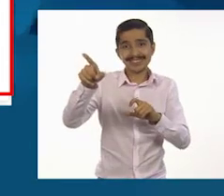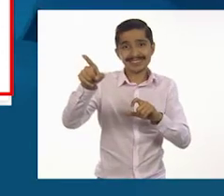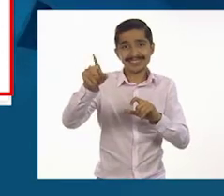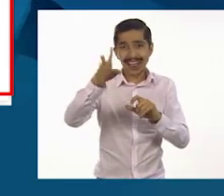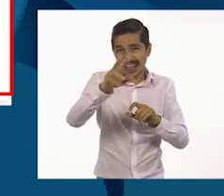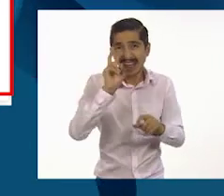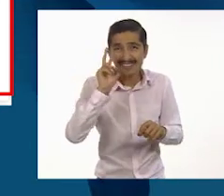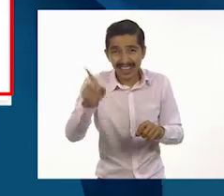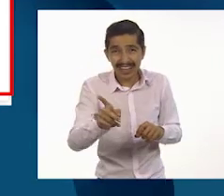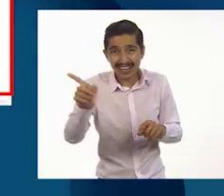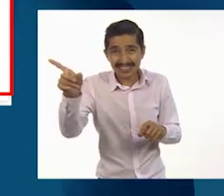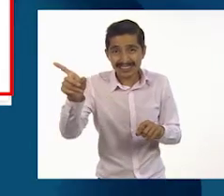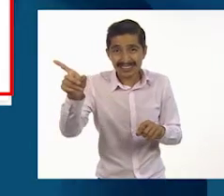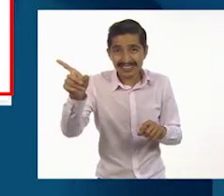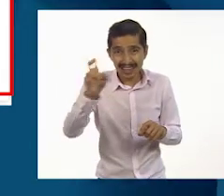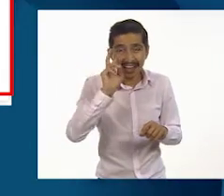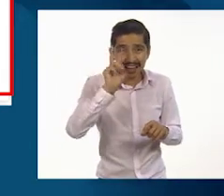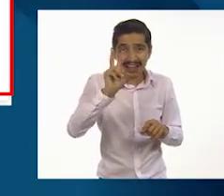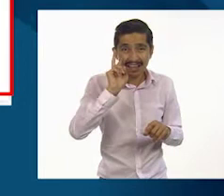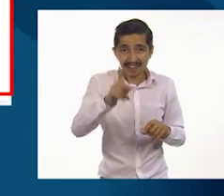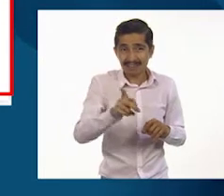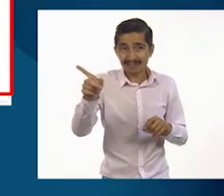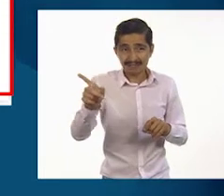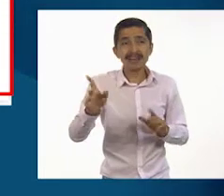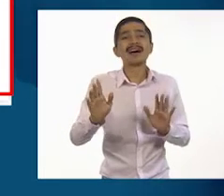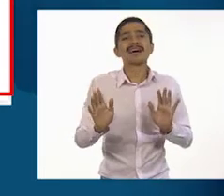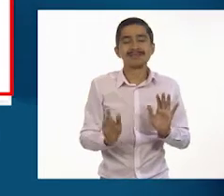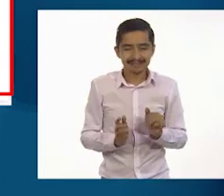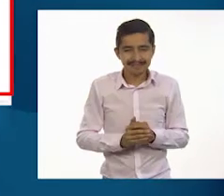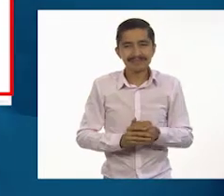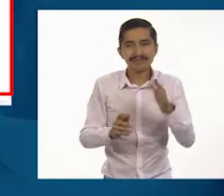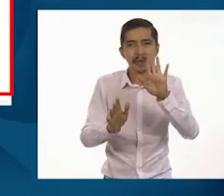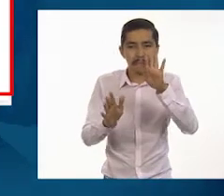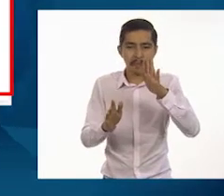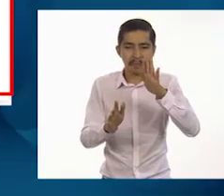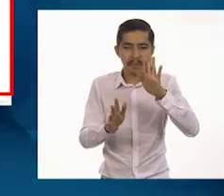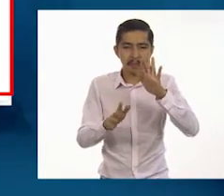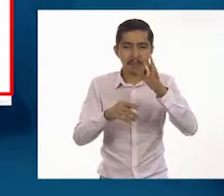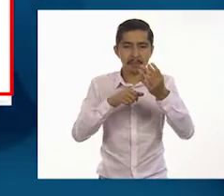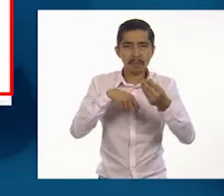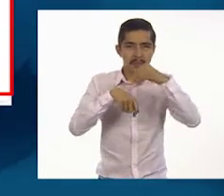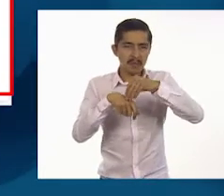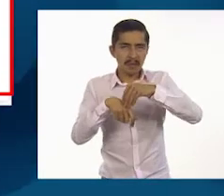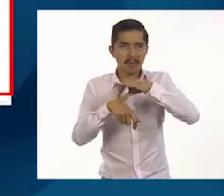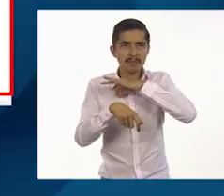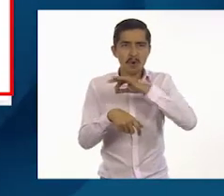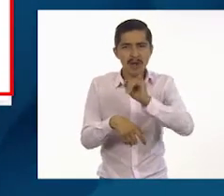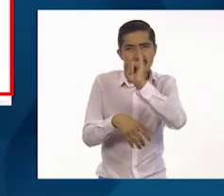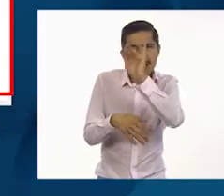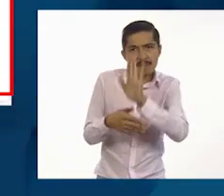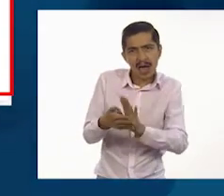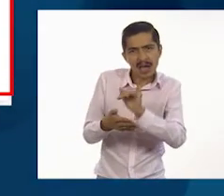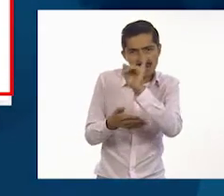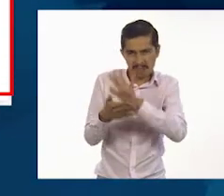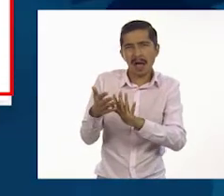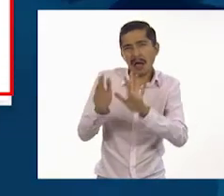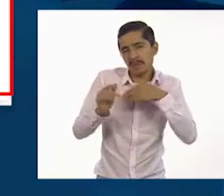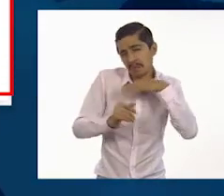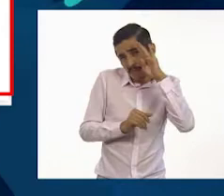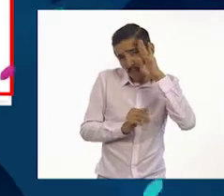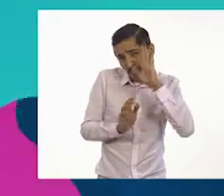en casa? Sí, sí, ya los vimos. Pero, profe, añadiría algunas cuantas imágenes al texto, la verdad.